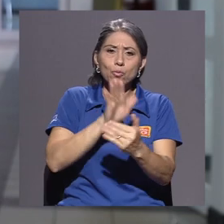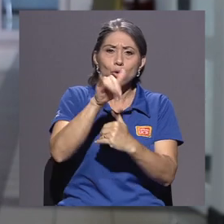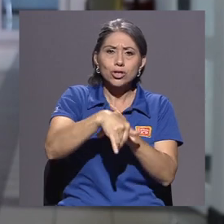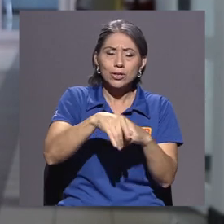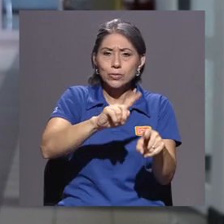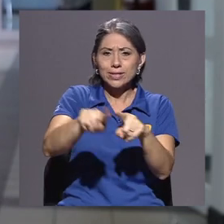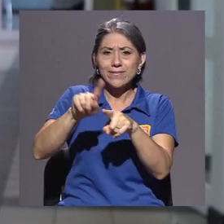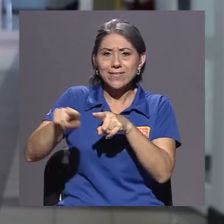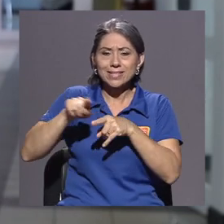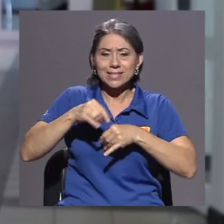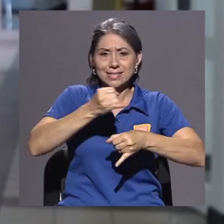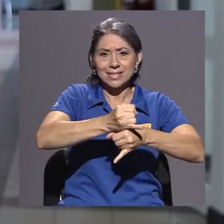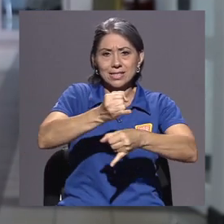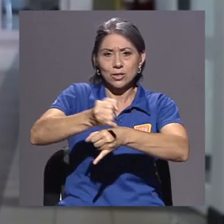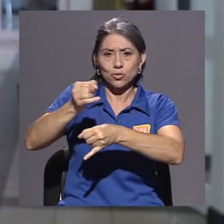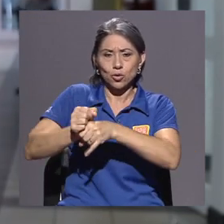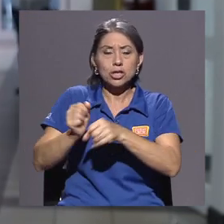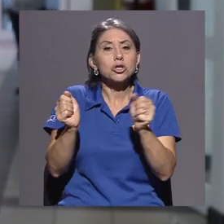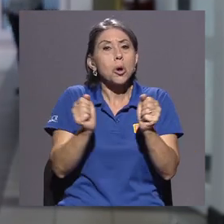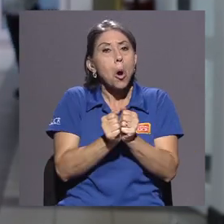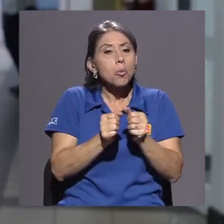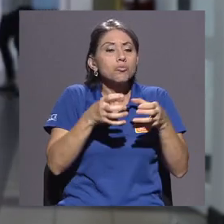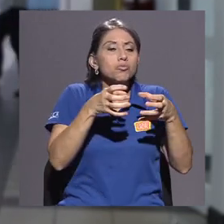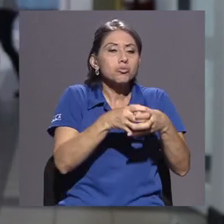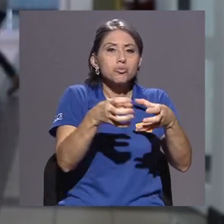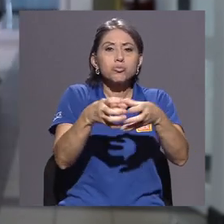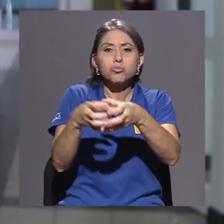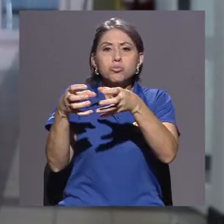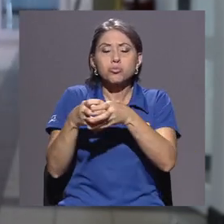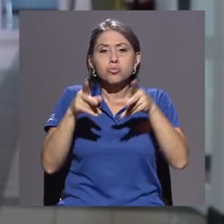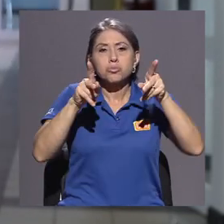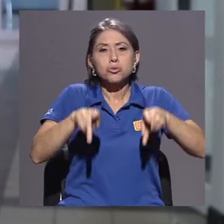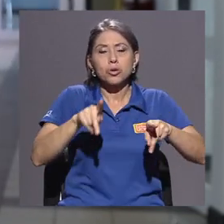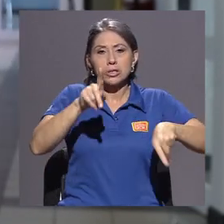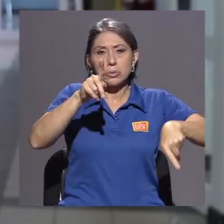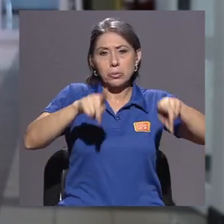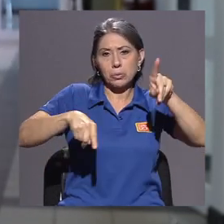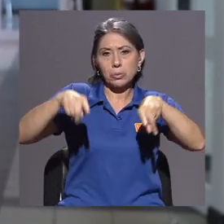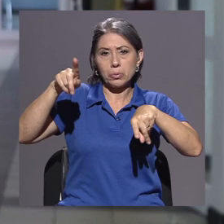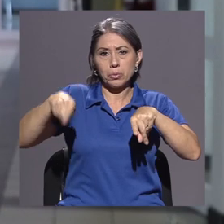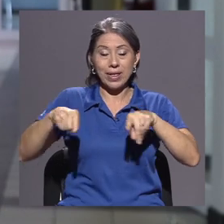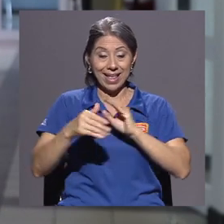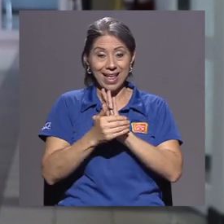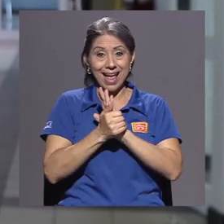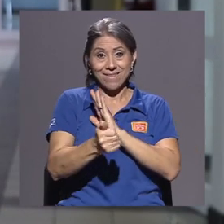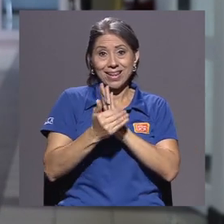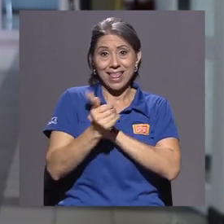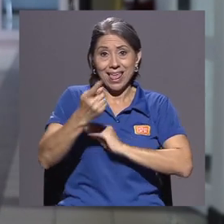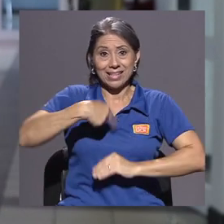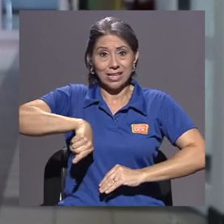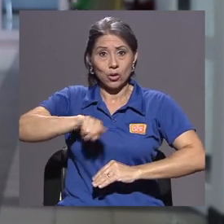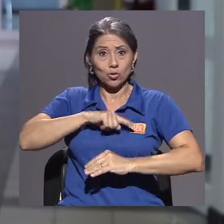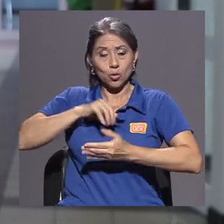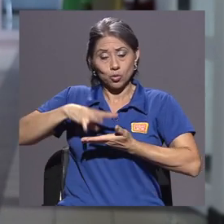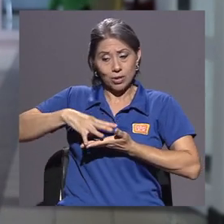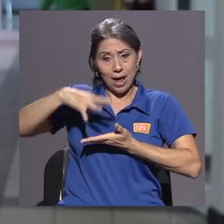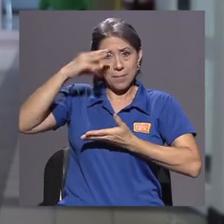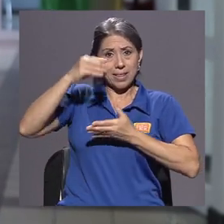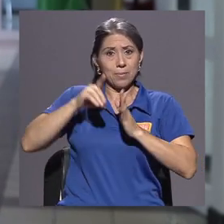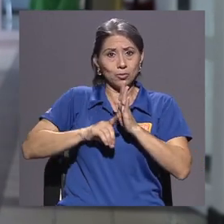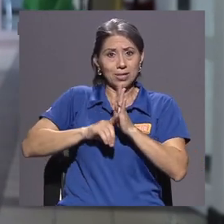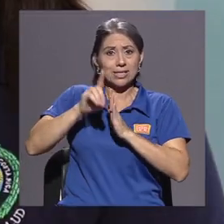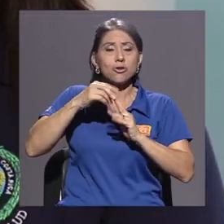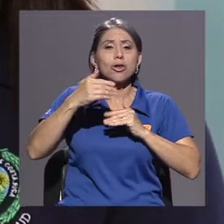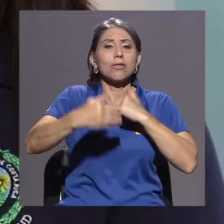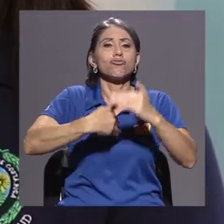diversas instituciones con distintas poblaciones. Entonces, la idea es poner en práctica estas habilidades que vamos desarrollando en